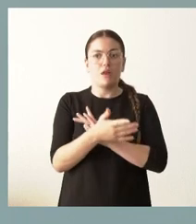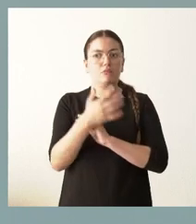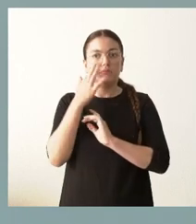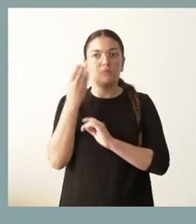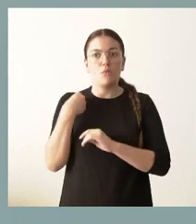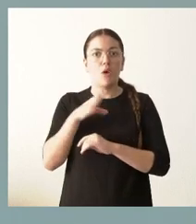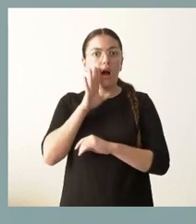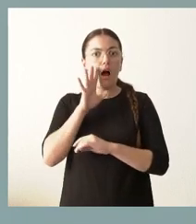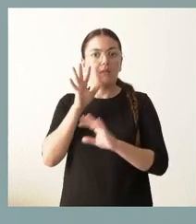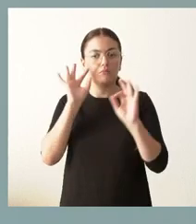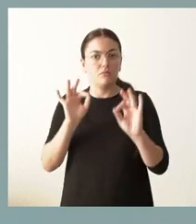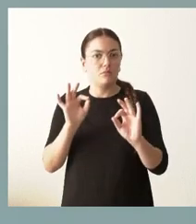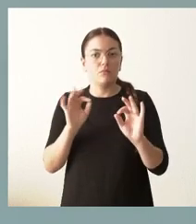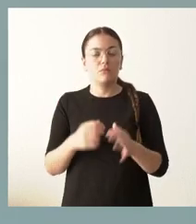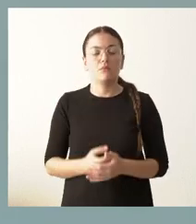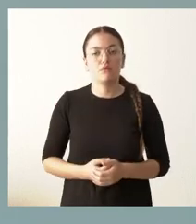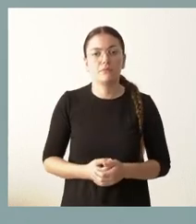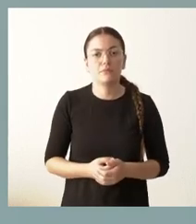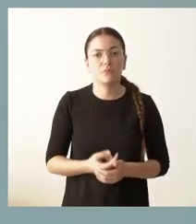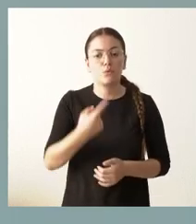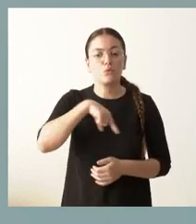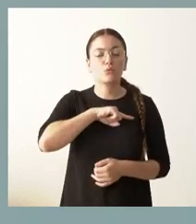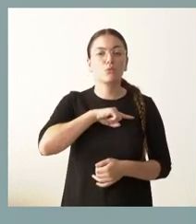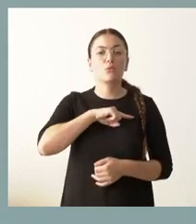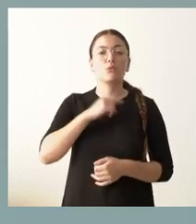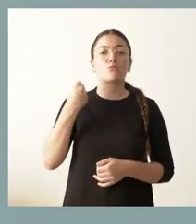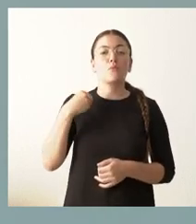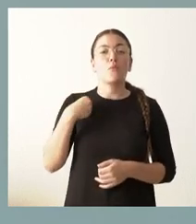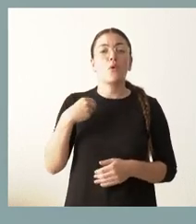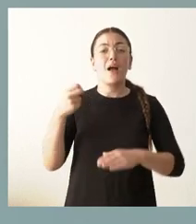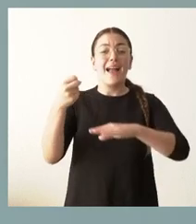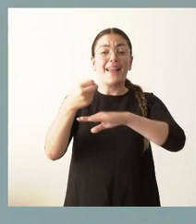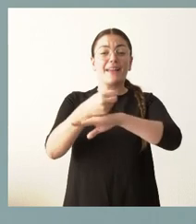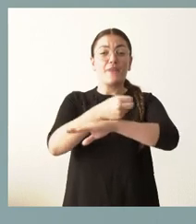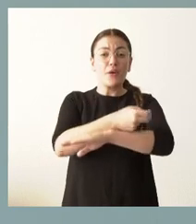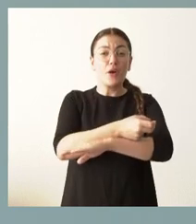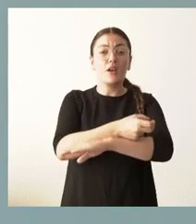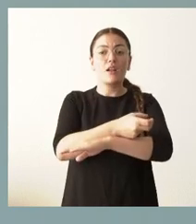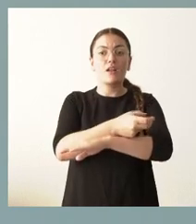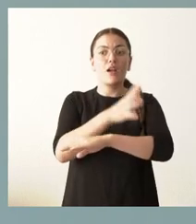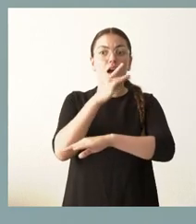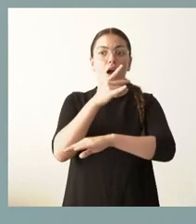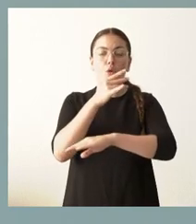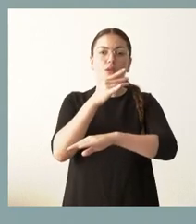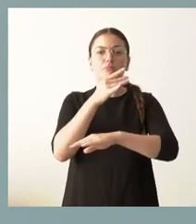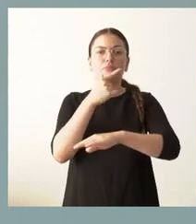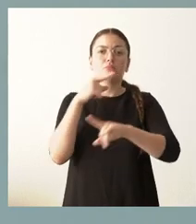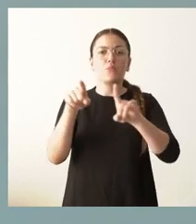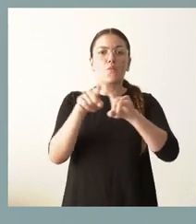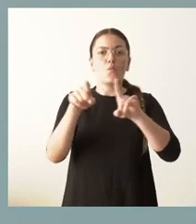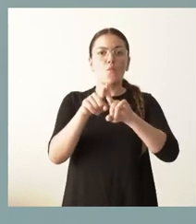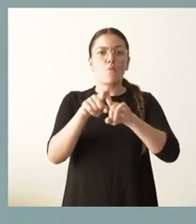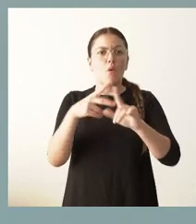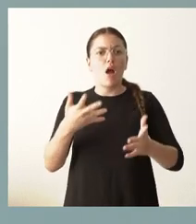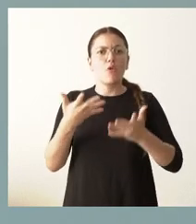decía. Nosotros ayudamos a la integración del ferrocarril en Valladolid, como lo estamos haciendo en otras localidades. No